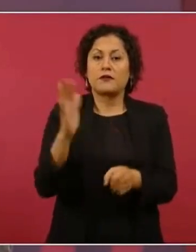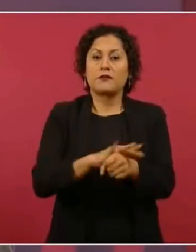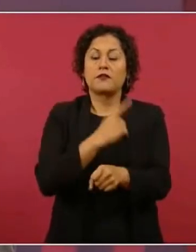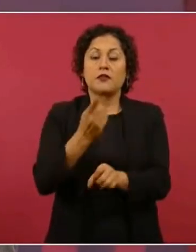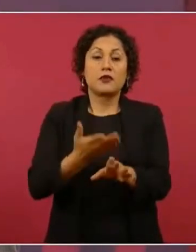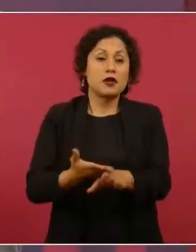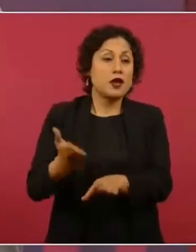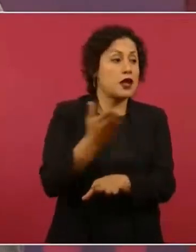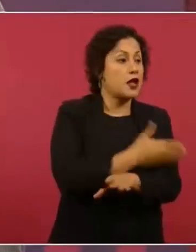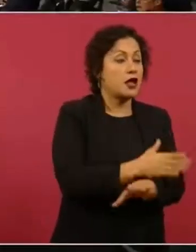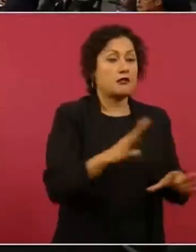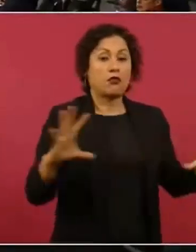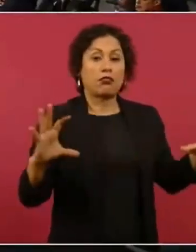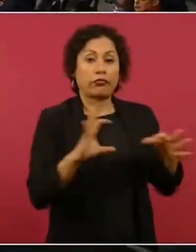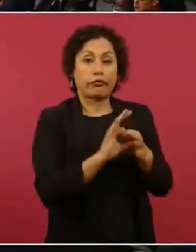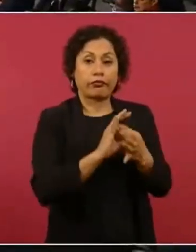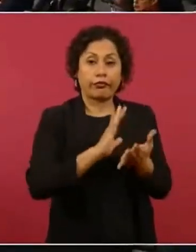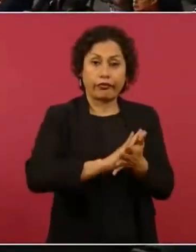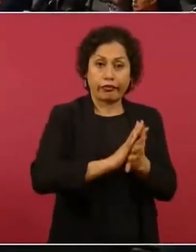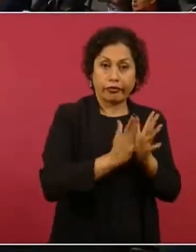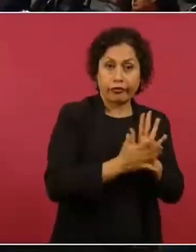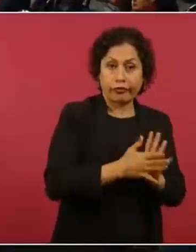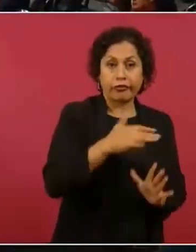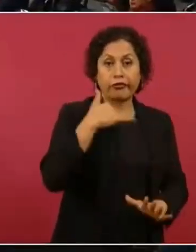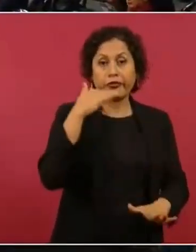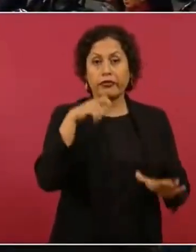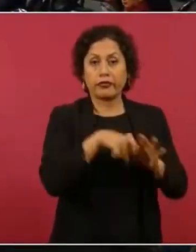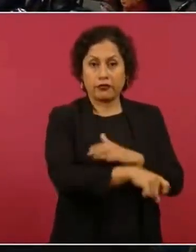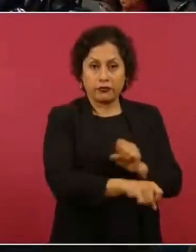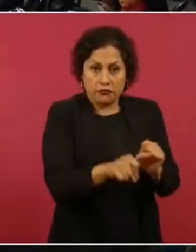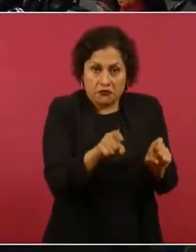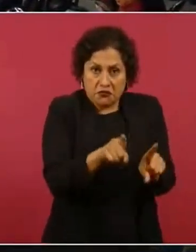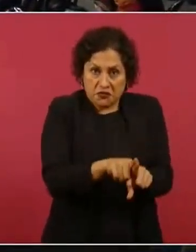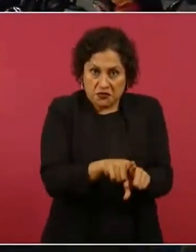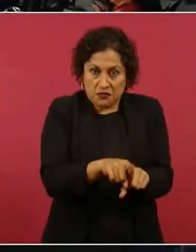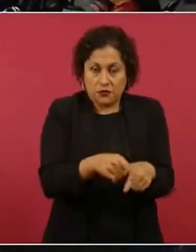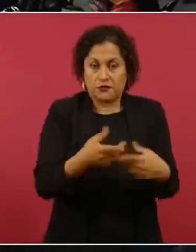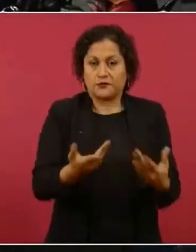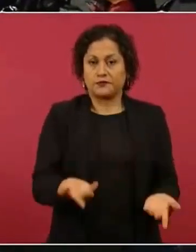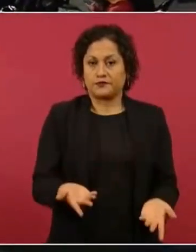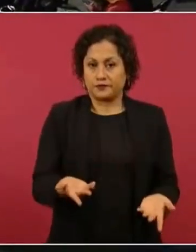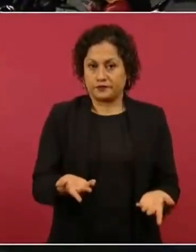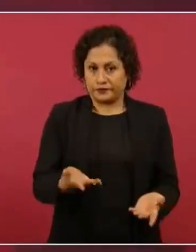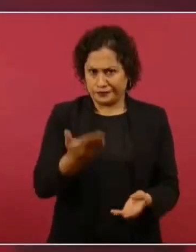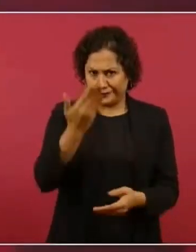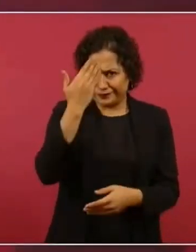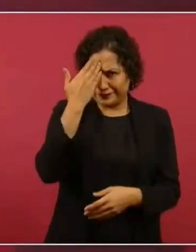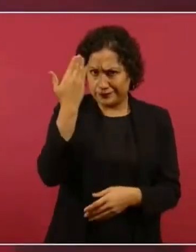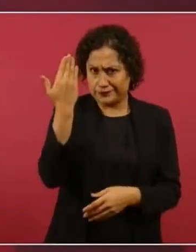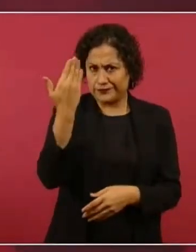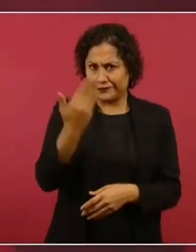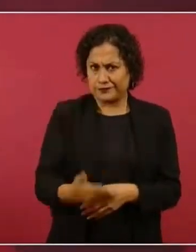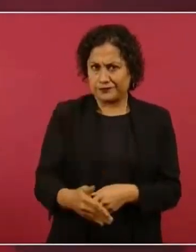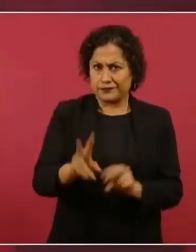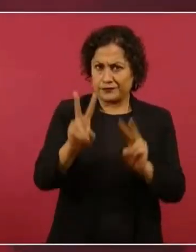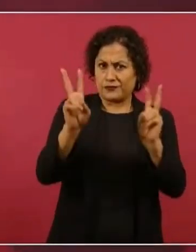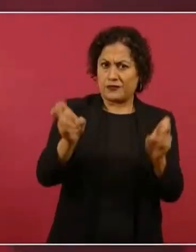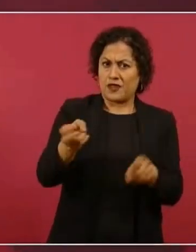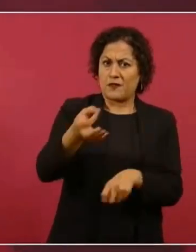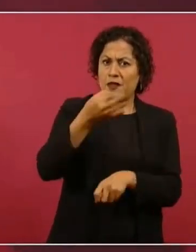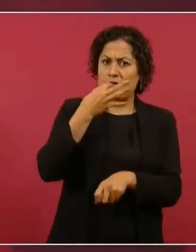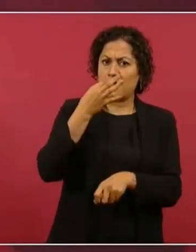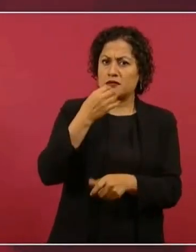corrupción que imperó durante mucho tiempo. Se robaban el dinero de las medicinas.